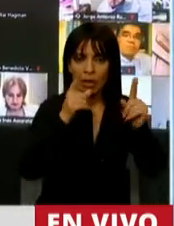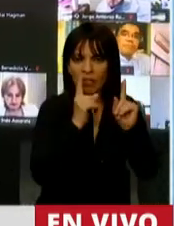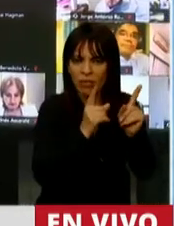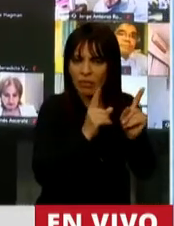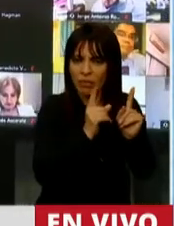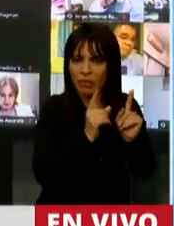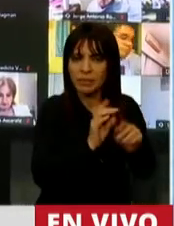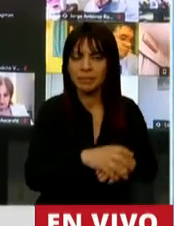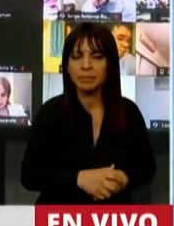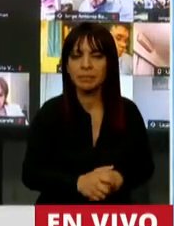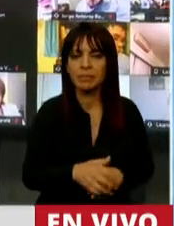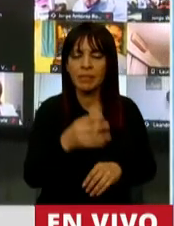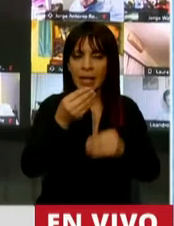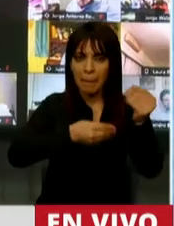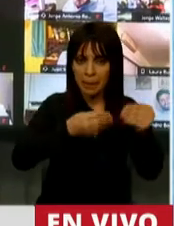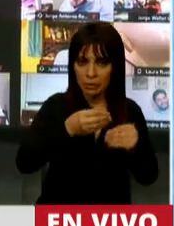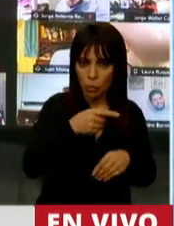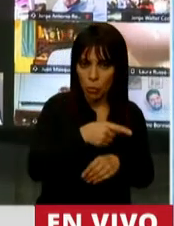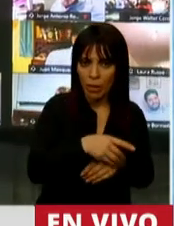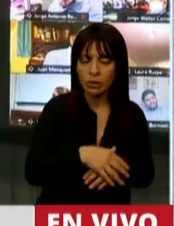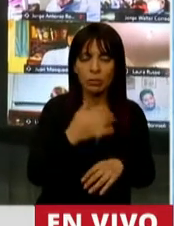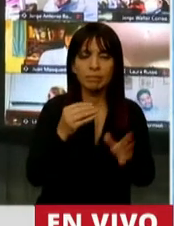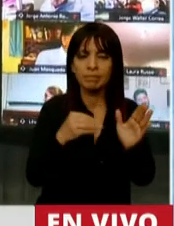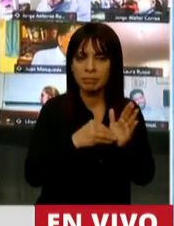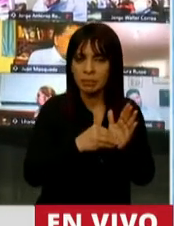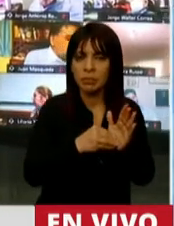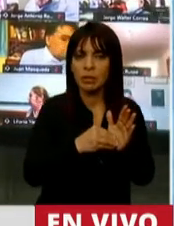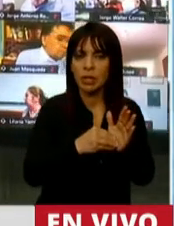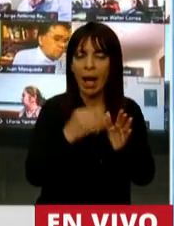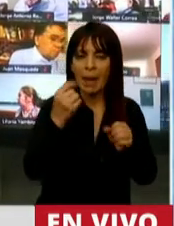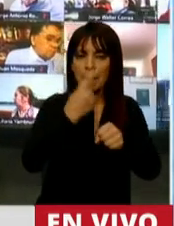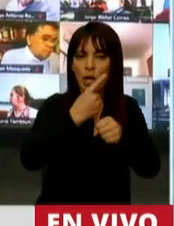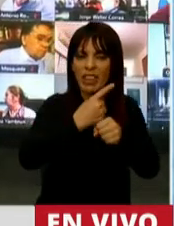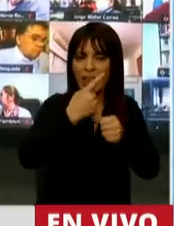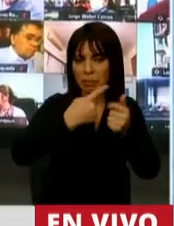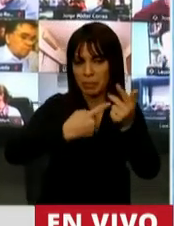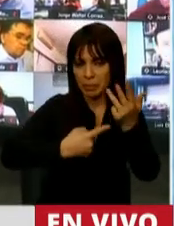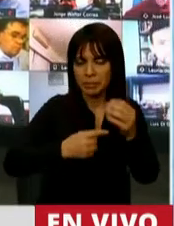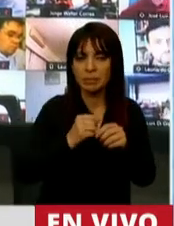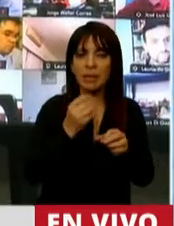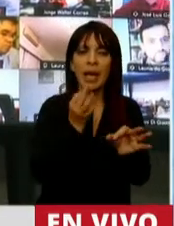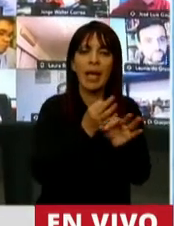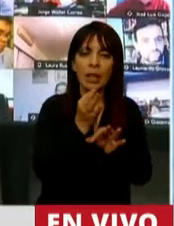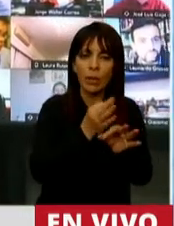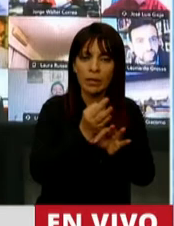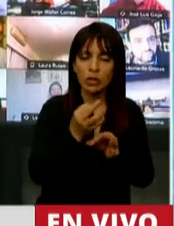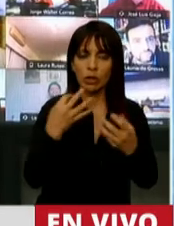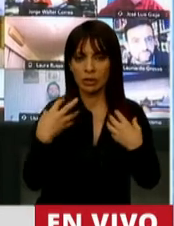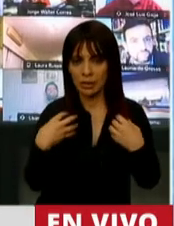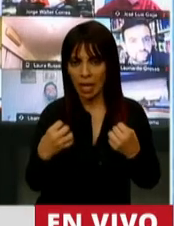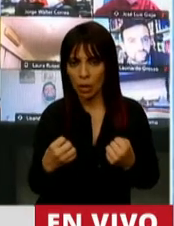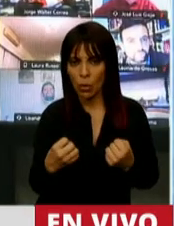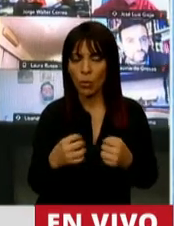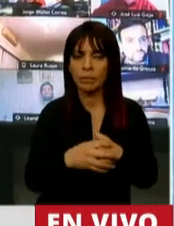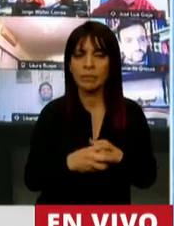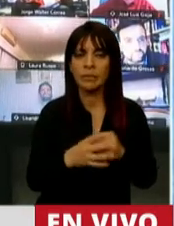Este presupuesto, señor presidente, ha establecido un sistema de prioridades. La educación, la salud, la